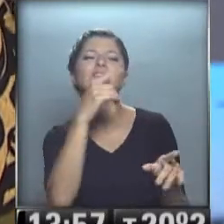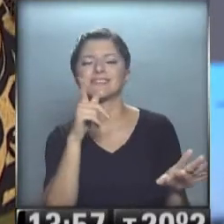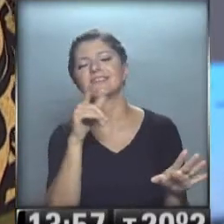concreto.